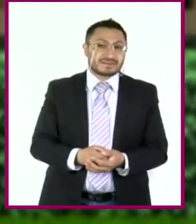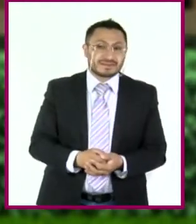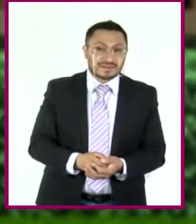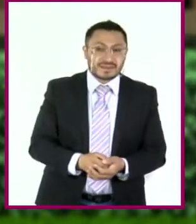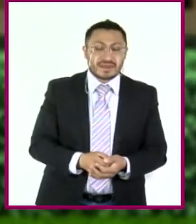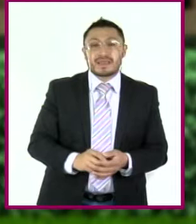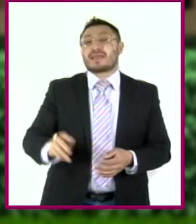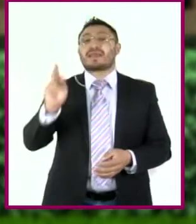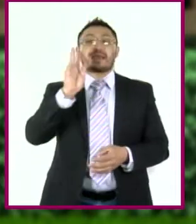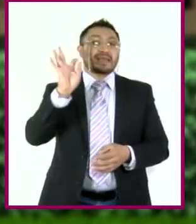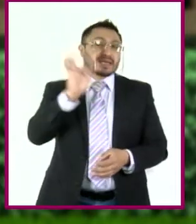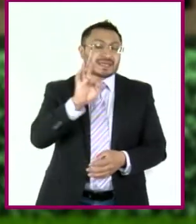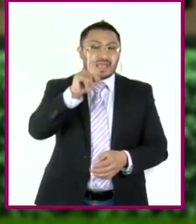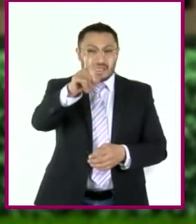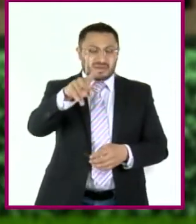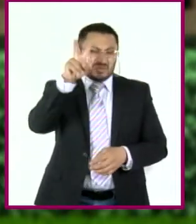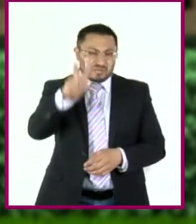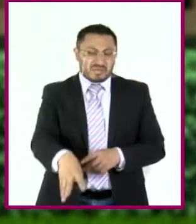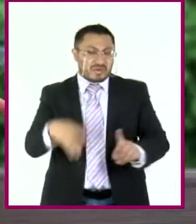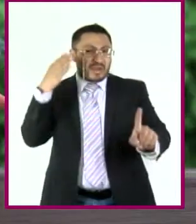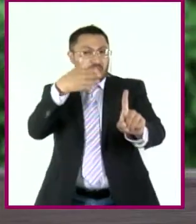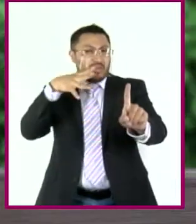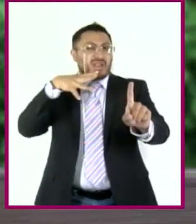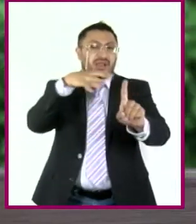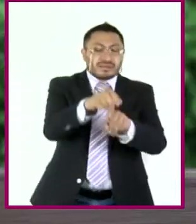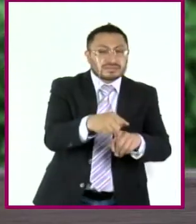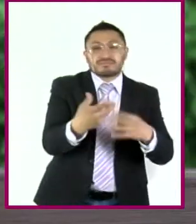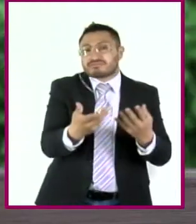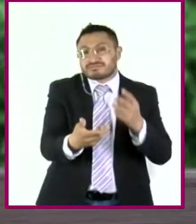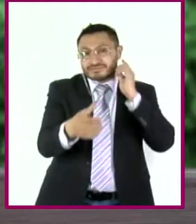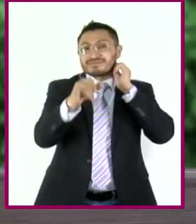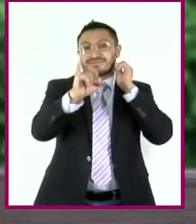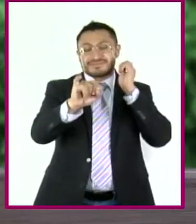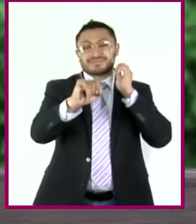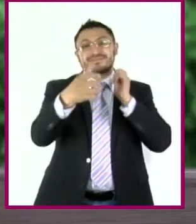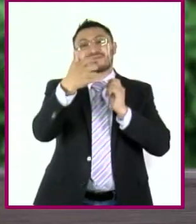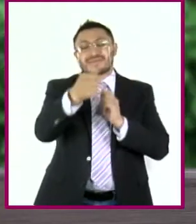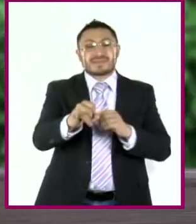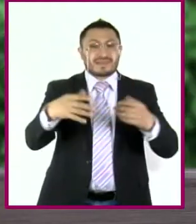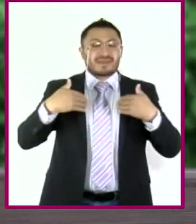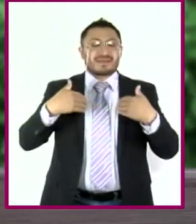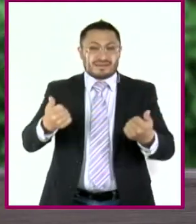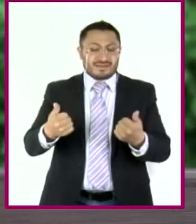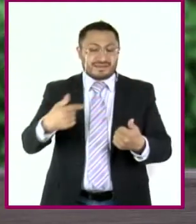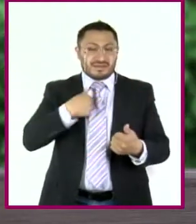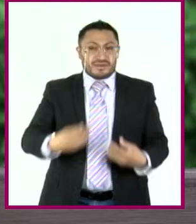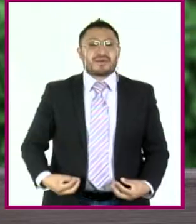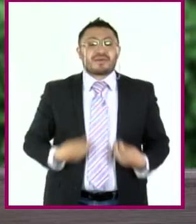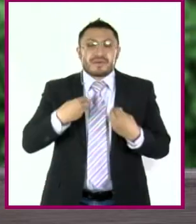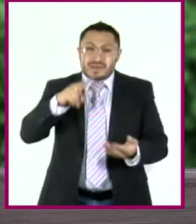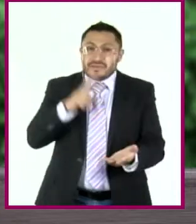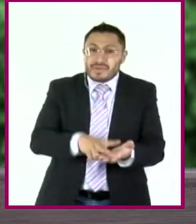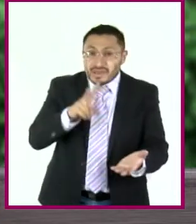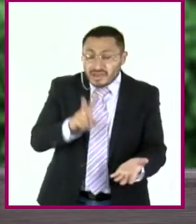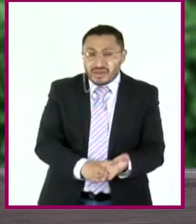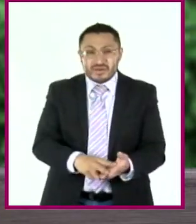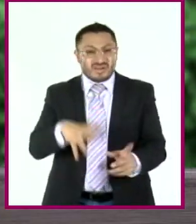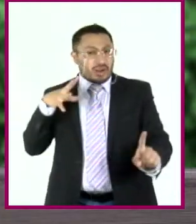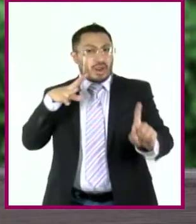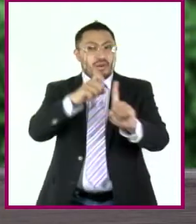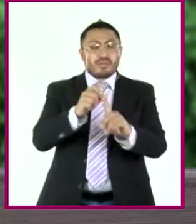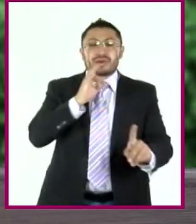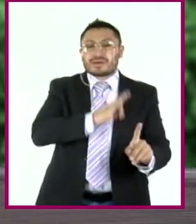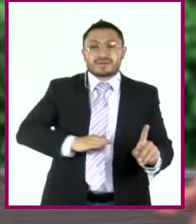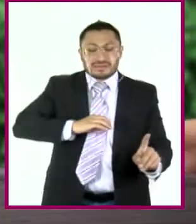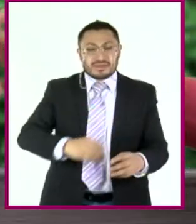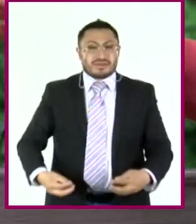de verdad cumplimos nuestras metas que nos planteamos. Justo así es como lo entendí. Tener una vida valiosa y decorosa nos lleva a la felicidad porque vivir